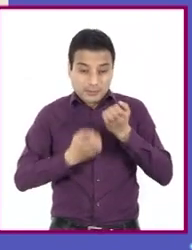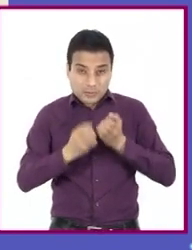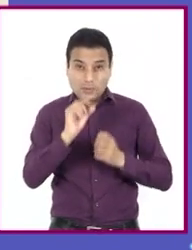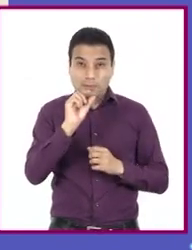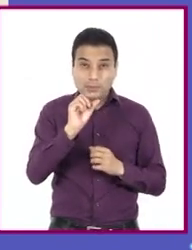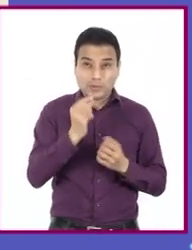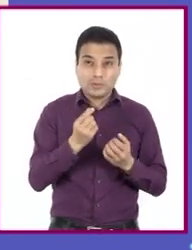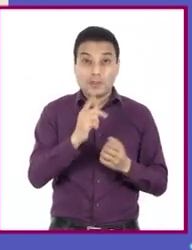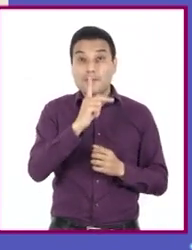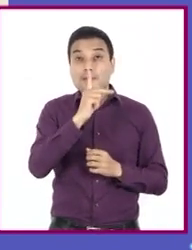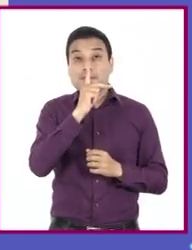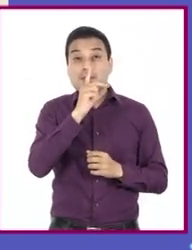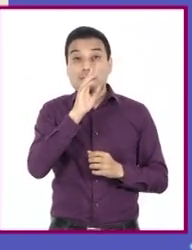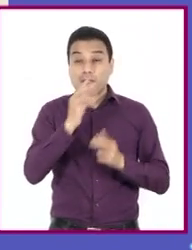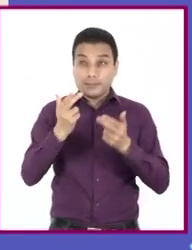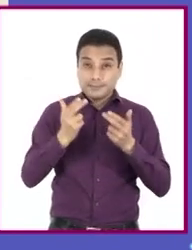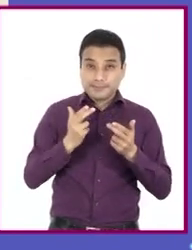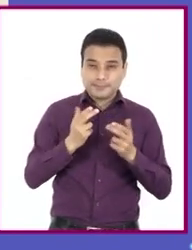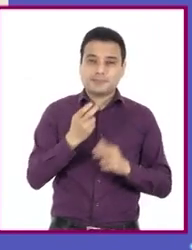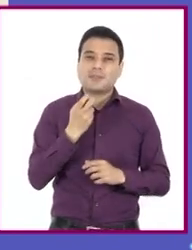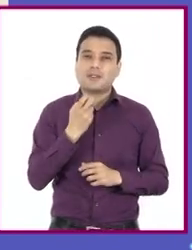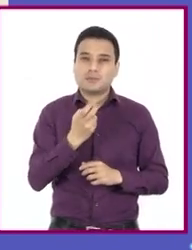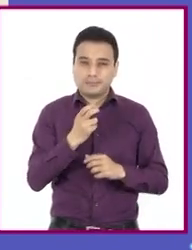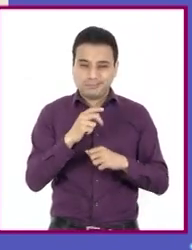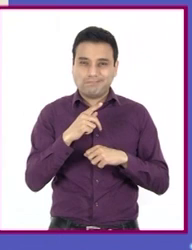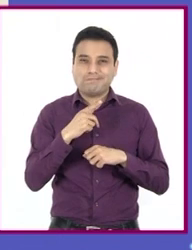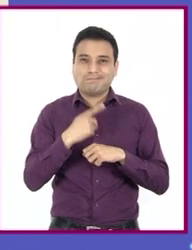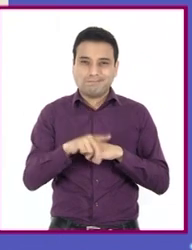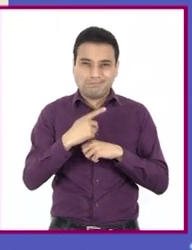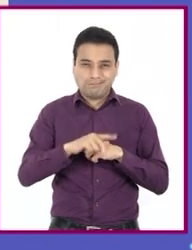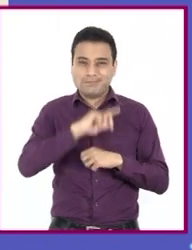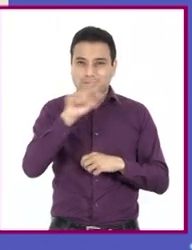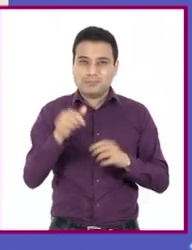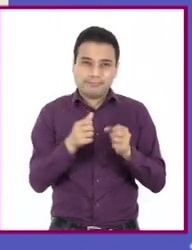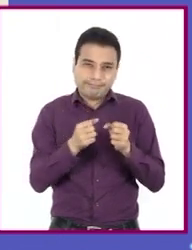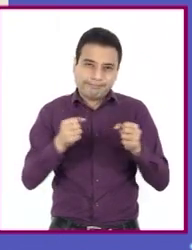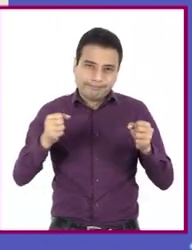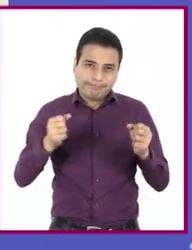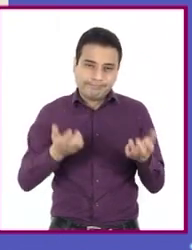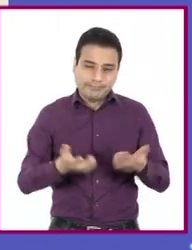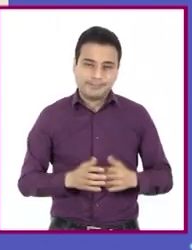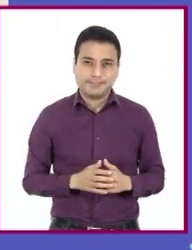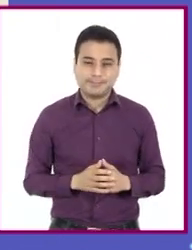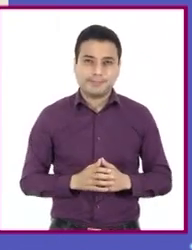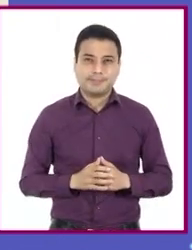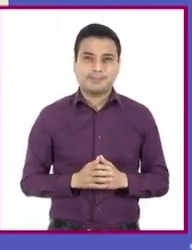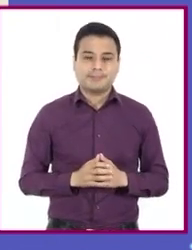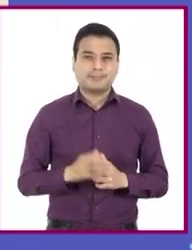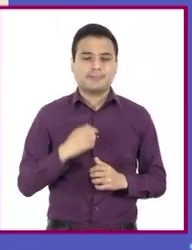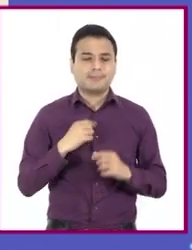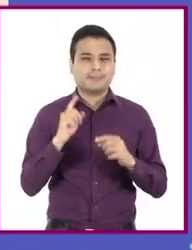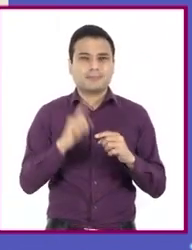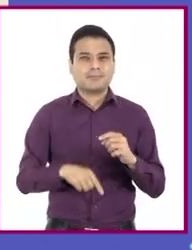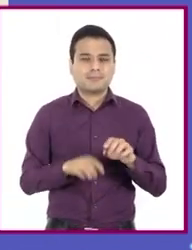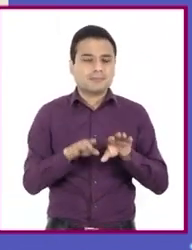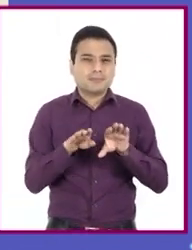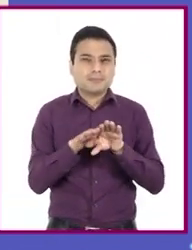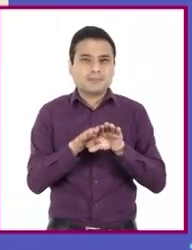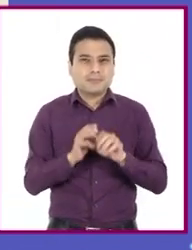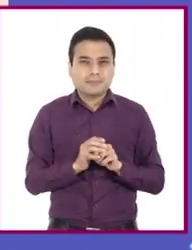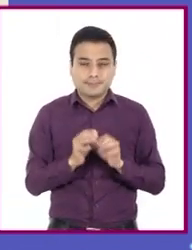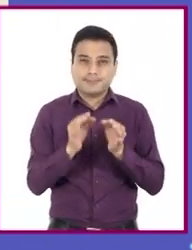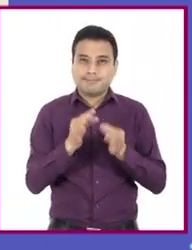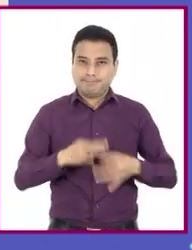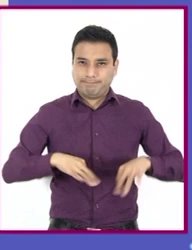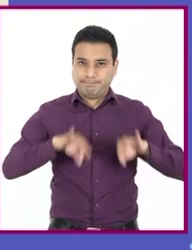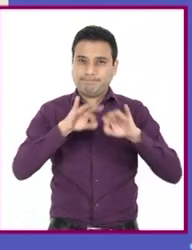variantes genéticas juegan un papel importante en el desarrollo de sobrepeso y obesidad. Para luchar contra esta epidemia es importante